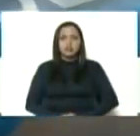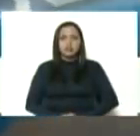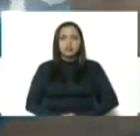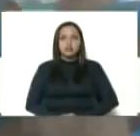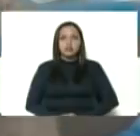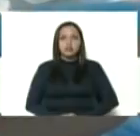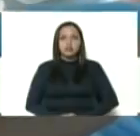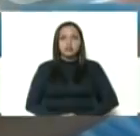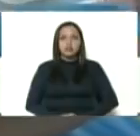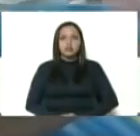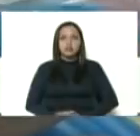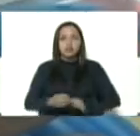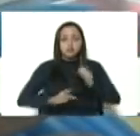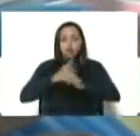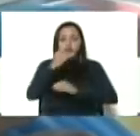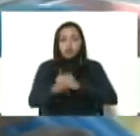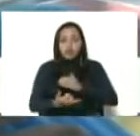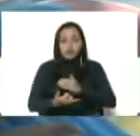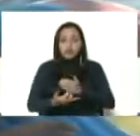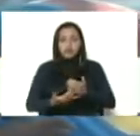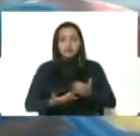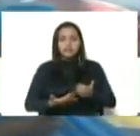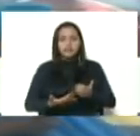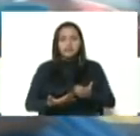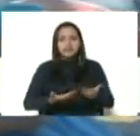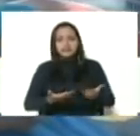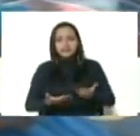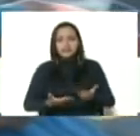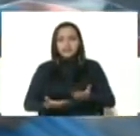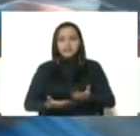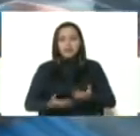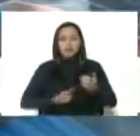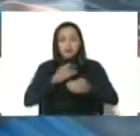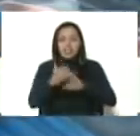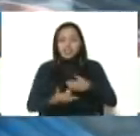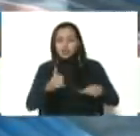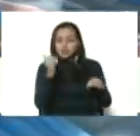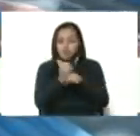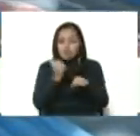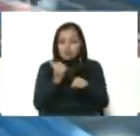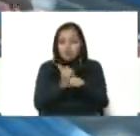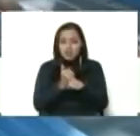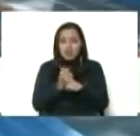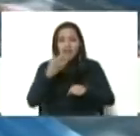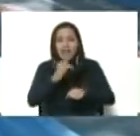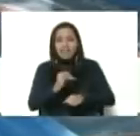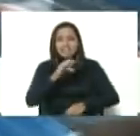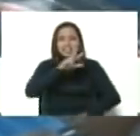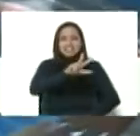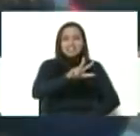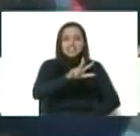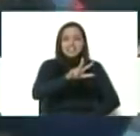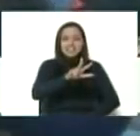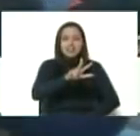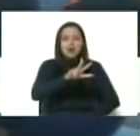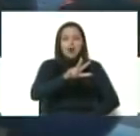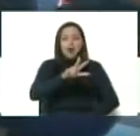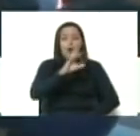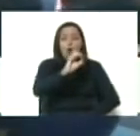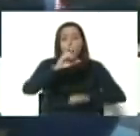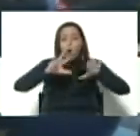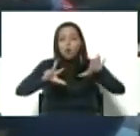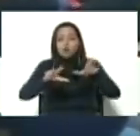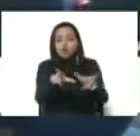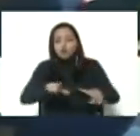un proyecto productivo, donde contamos con 308 patios